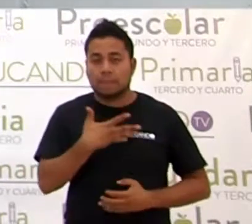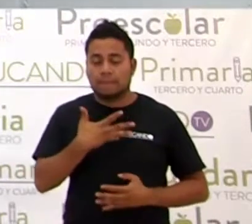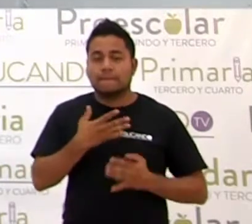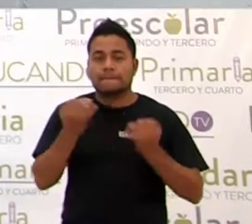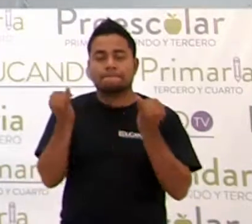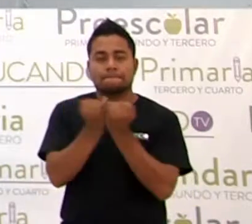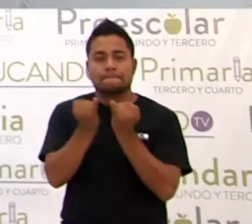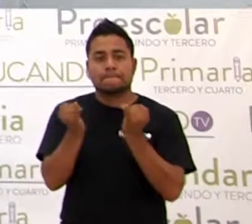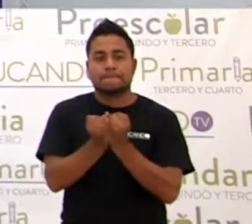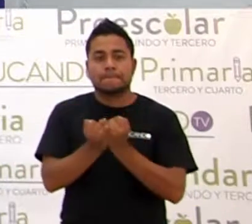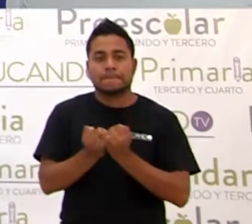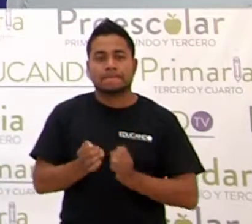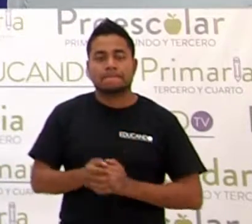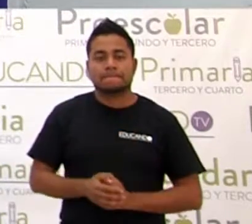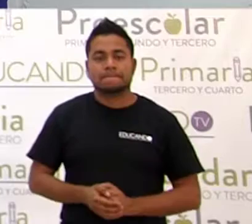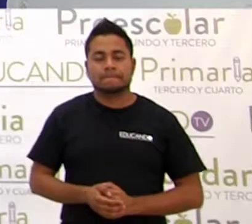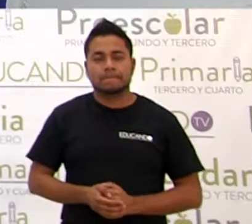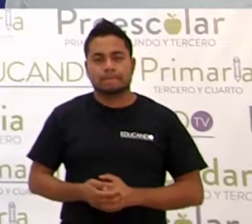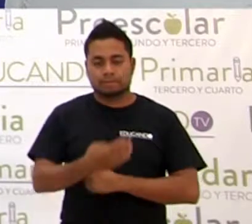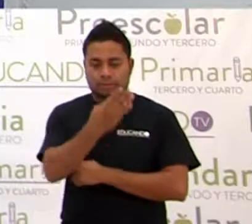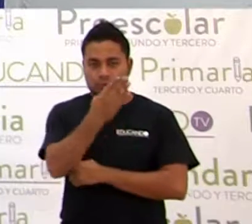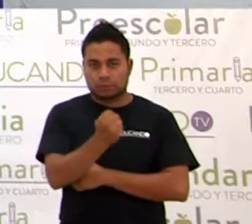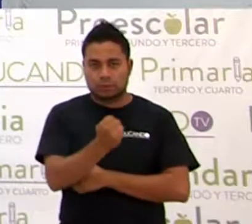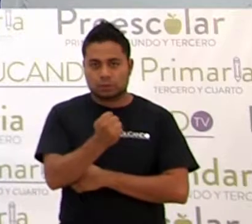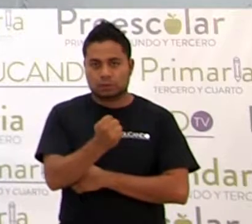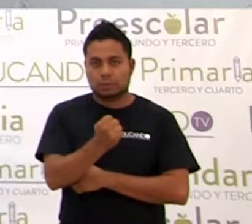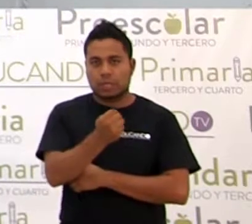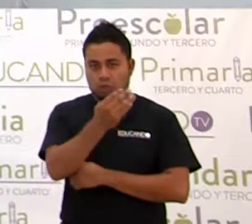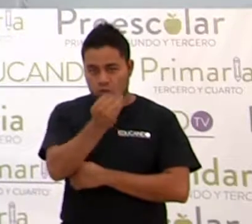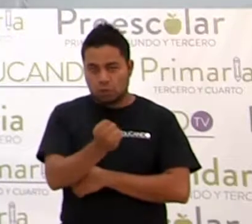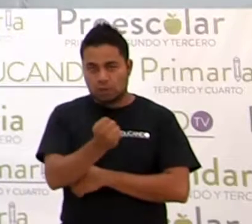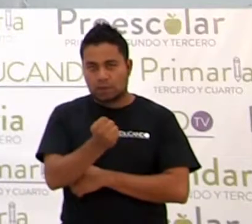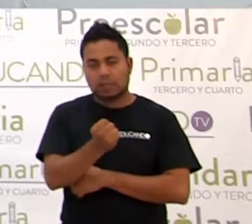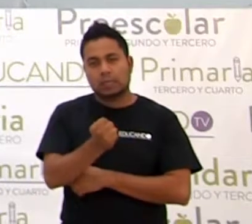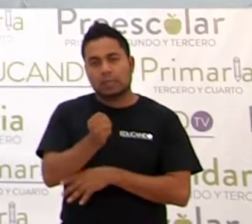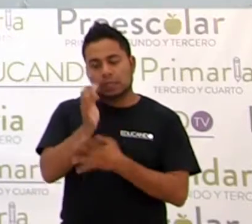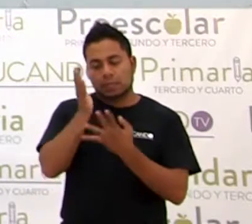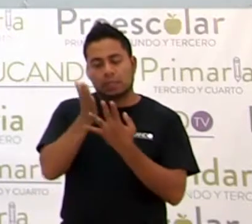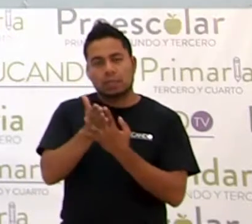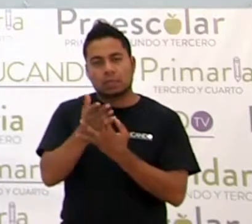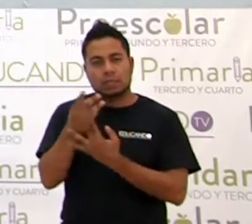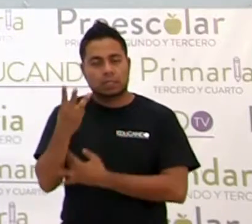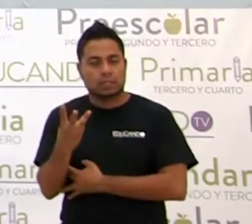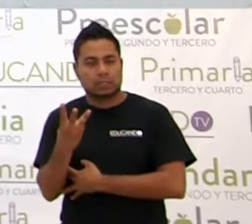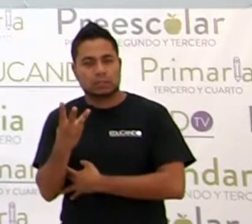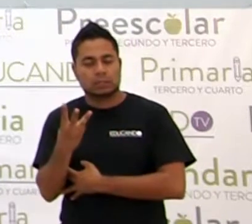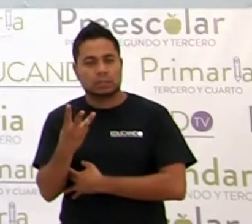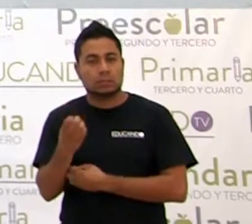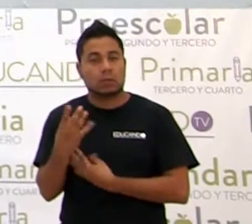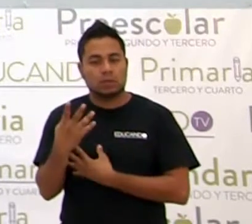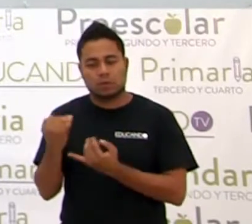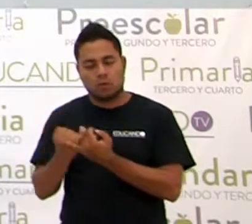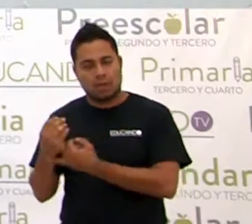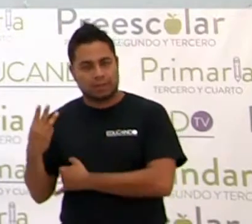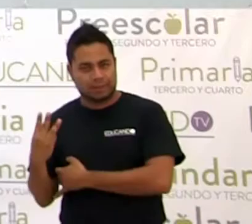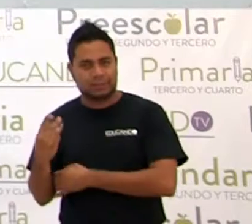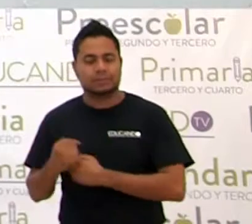9 entre 3, 9 entre 3 es 3.